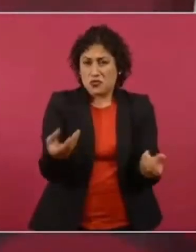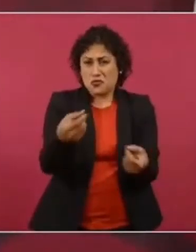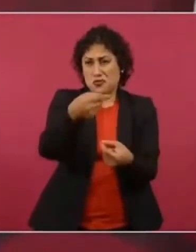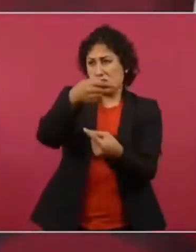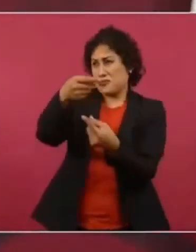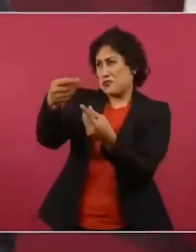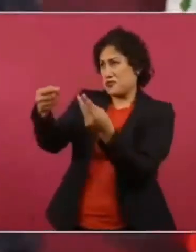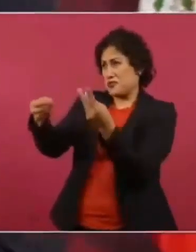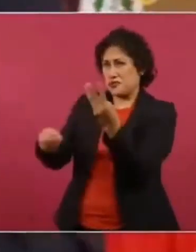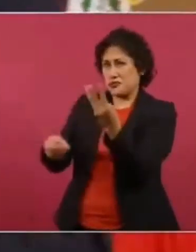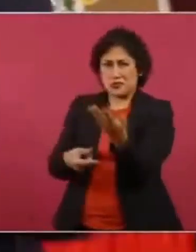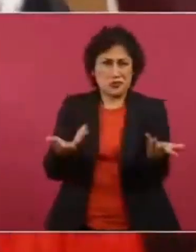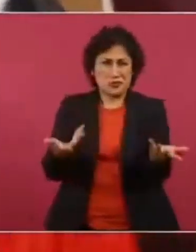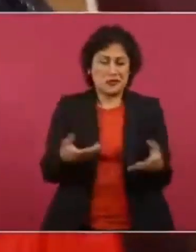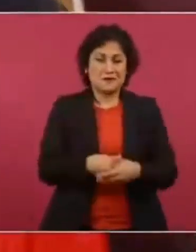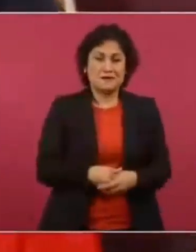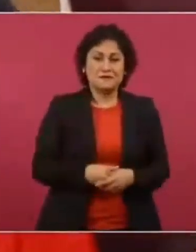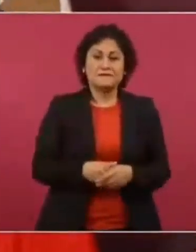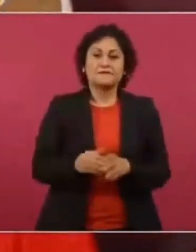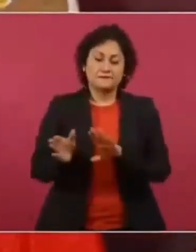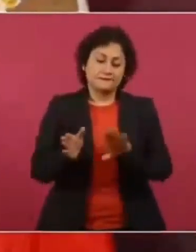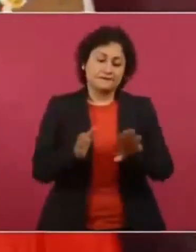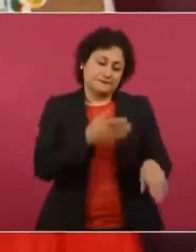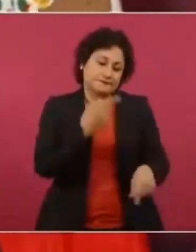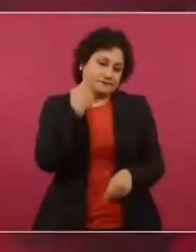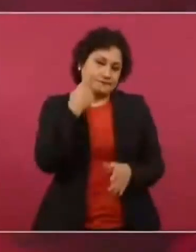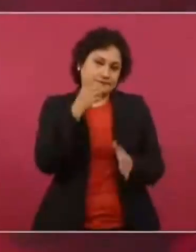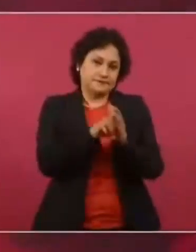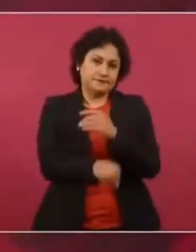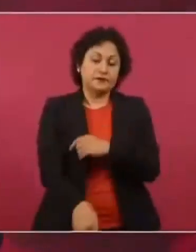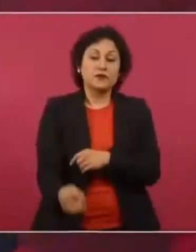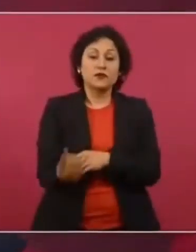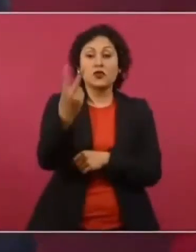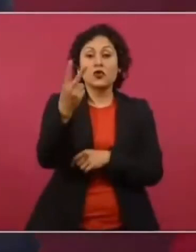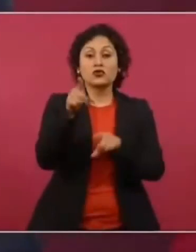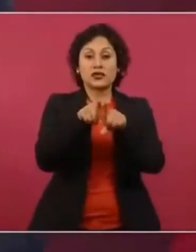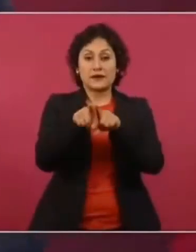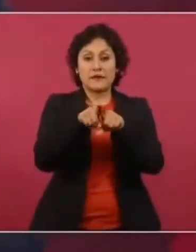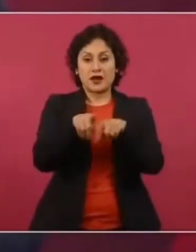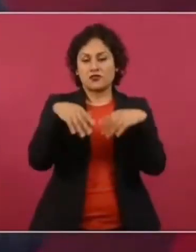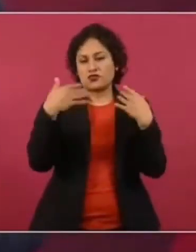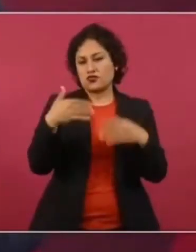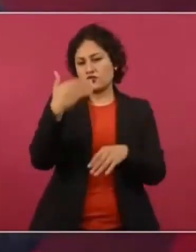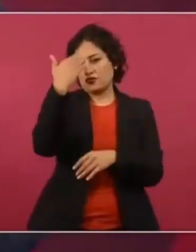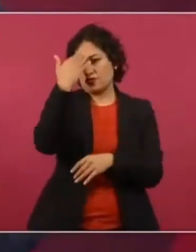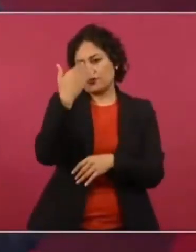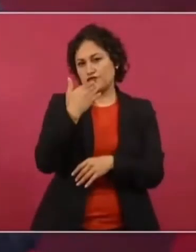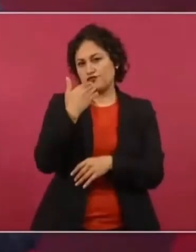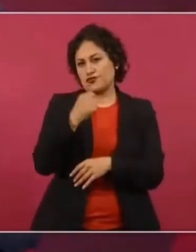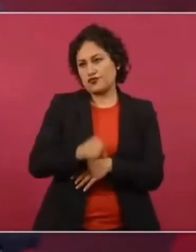Entonces, dos hermanos muy famosos se